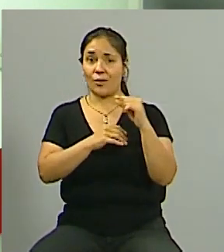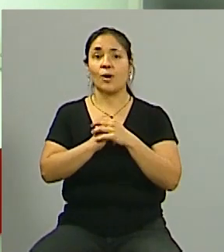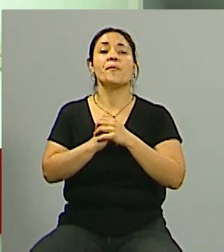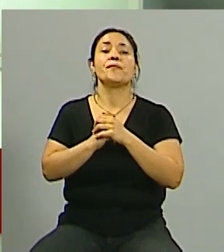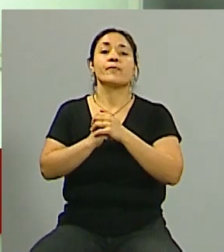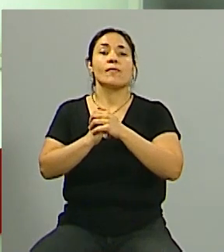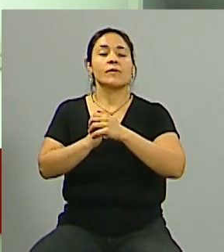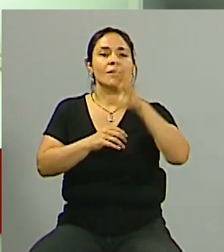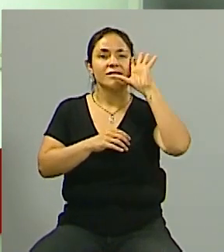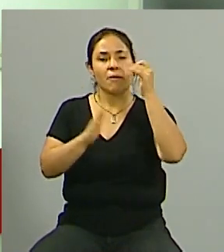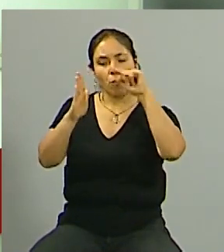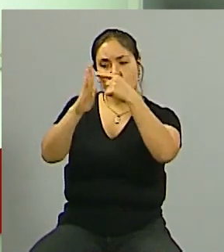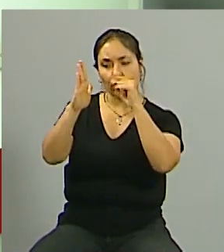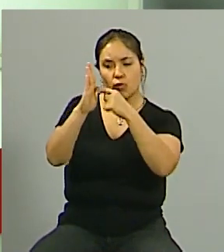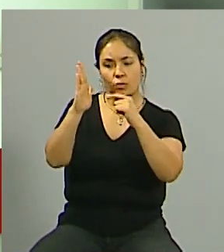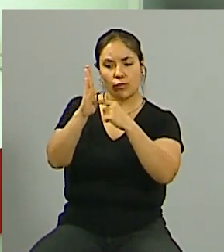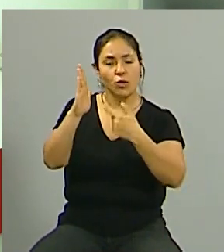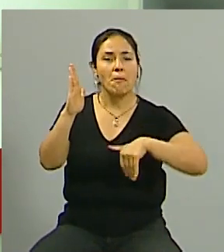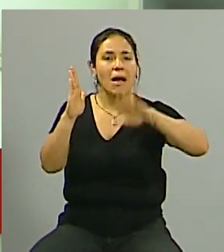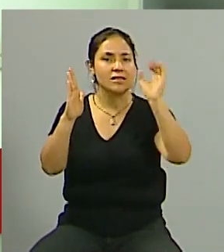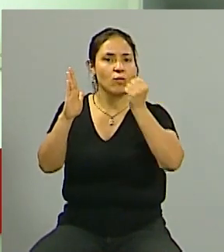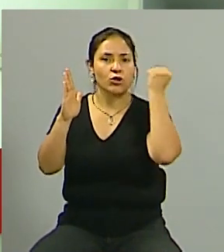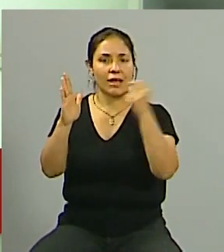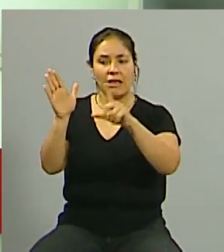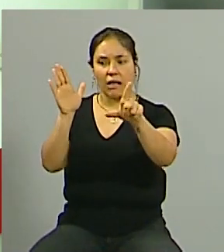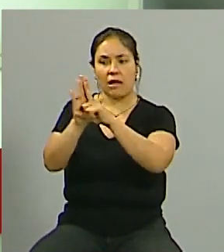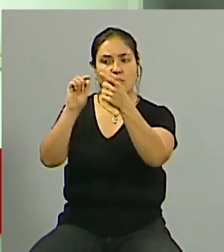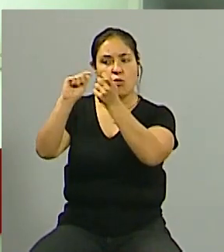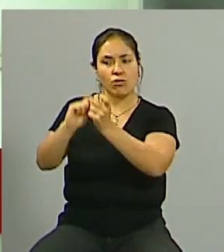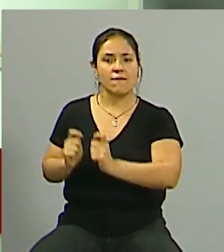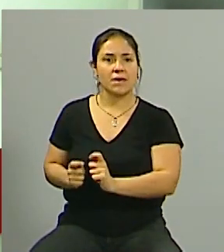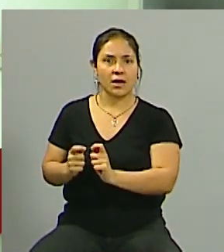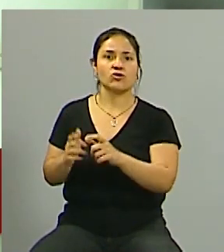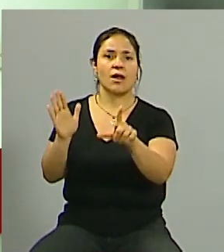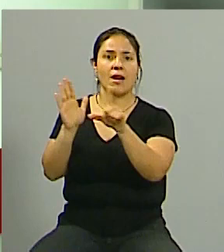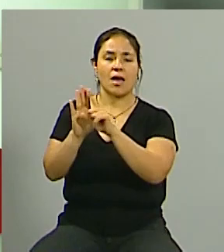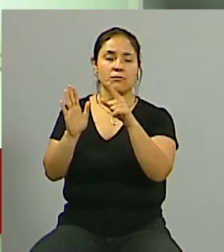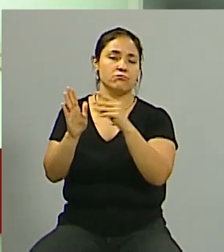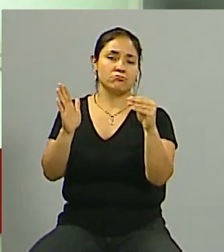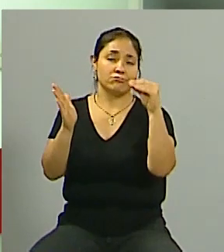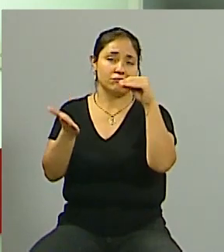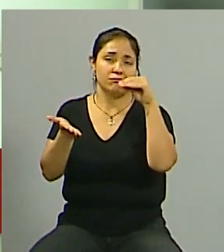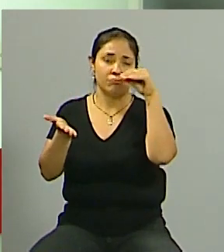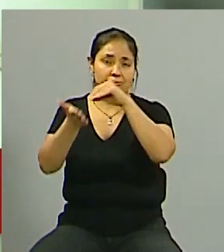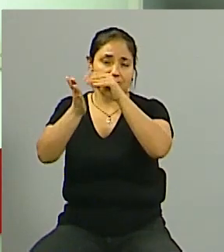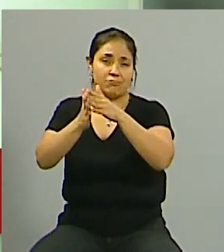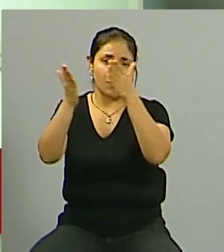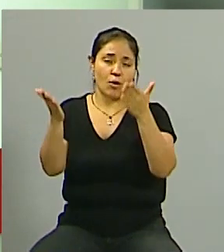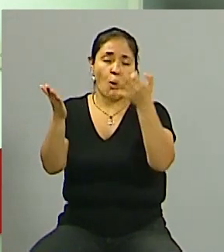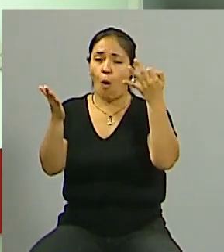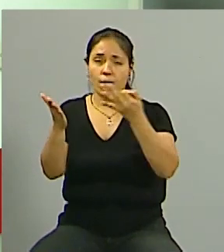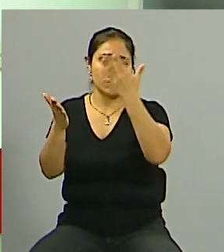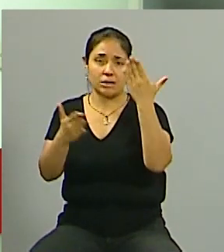puntos más importantes que significa que se haya promulgado esta ley que sin duda ha sido